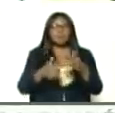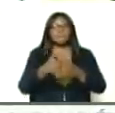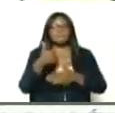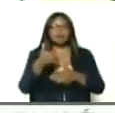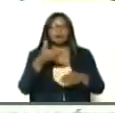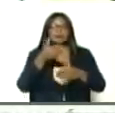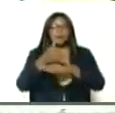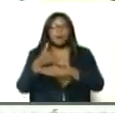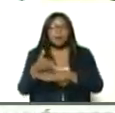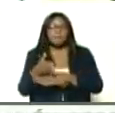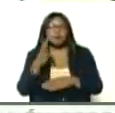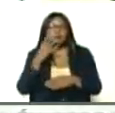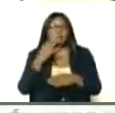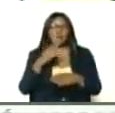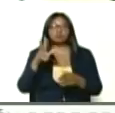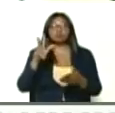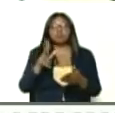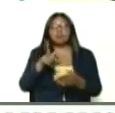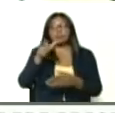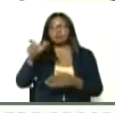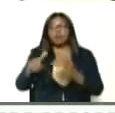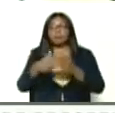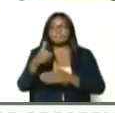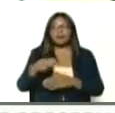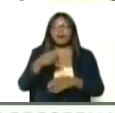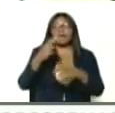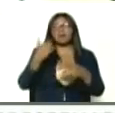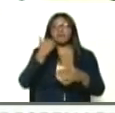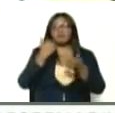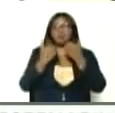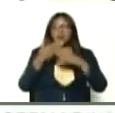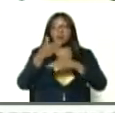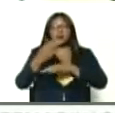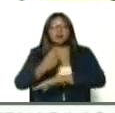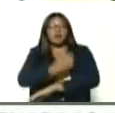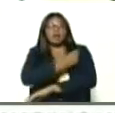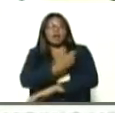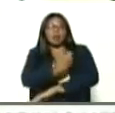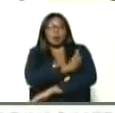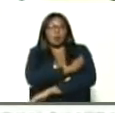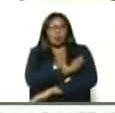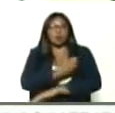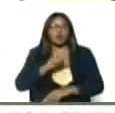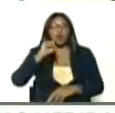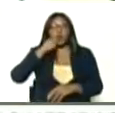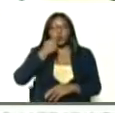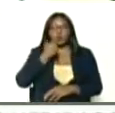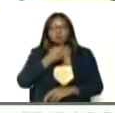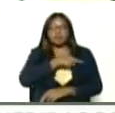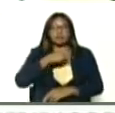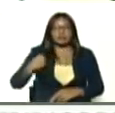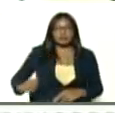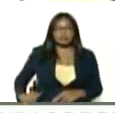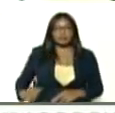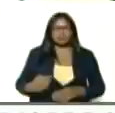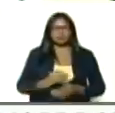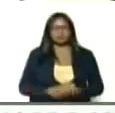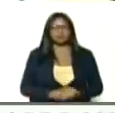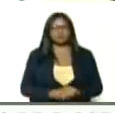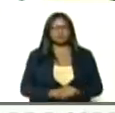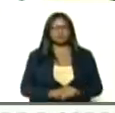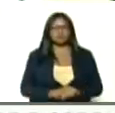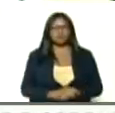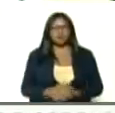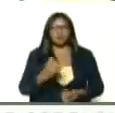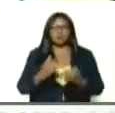incidencia, de casos, aprobado, con la vacuna rusa, y la vacuna china, ya eso se está haciendo, y por